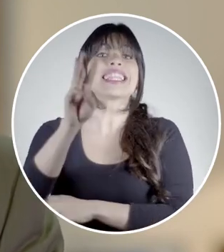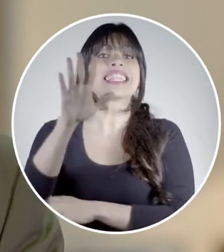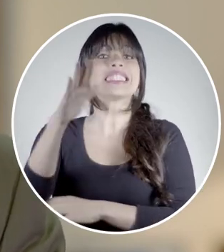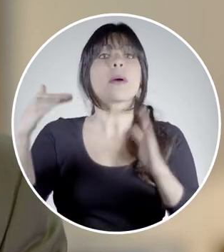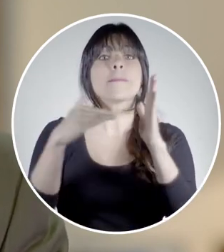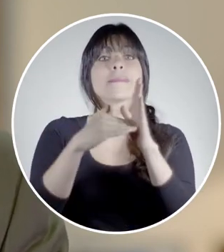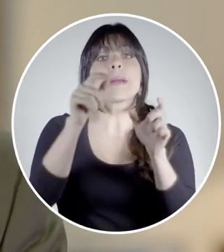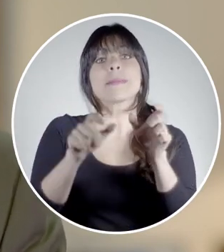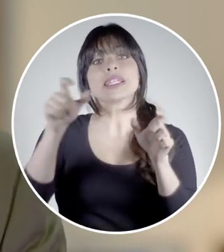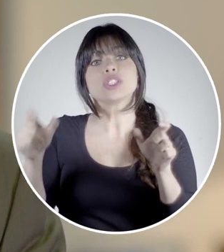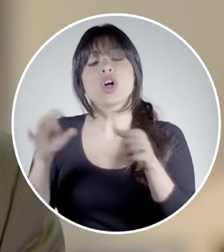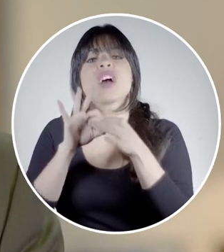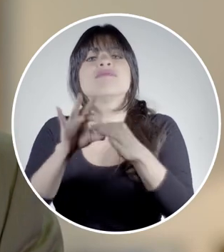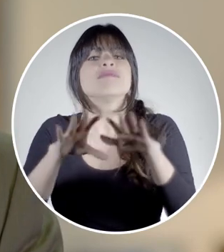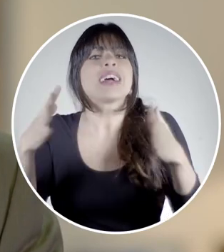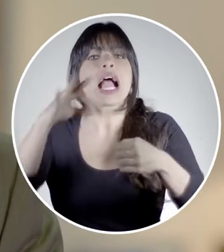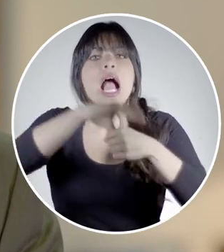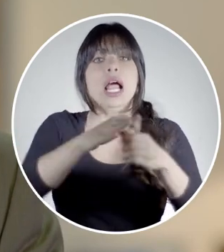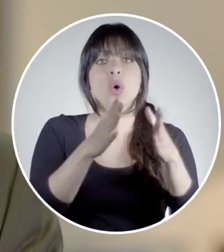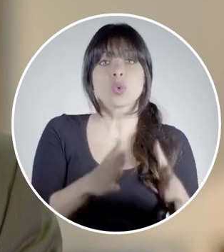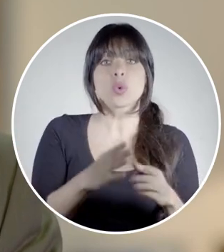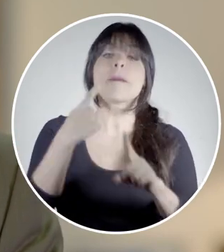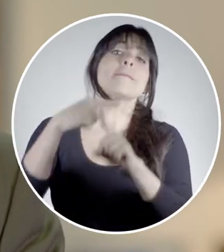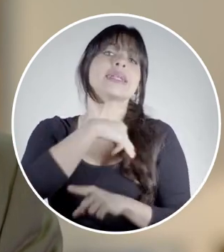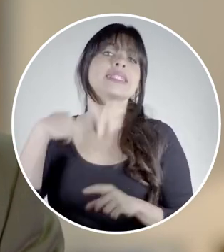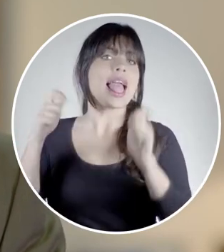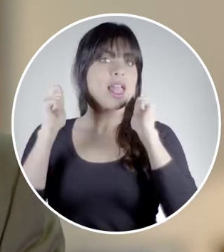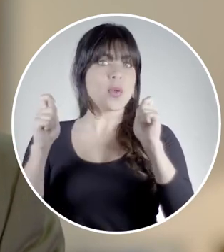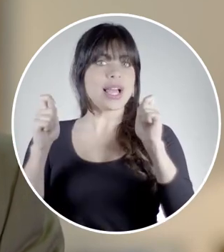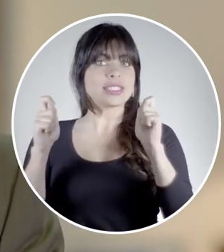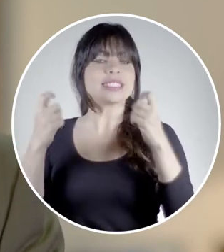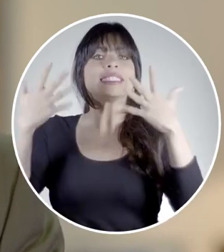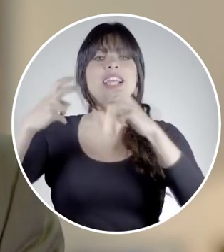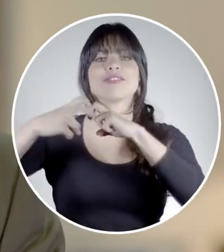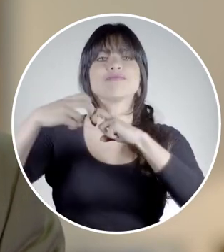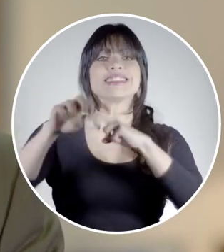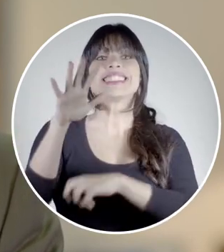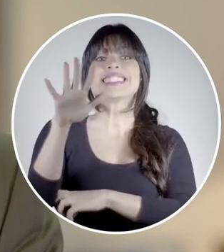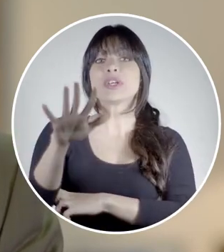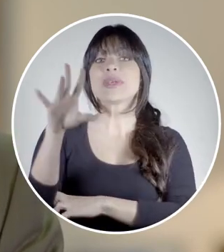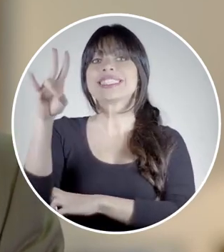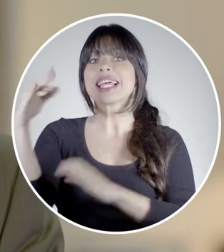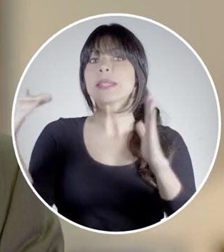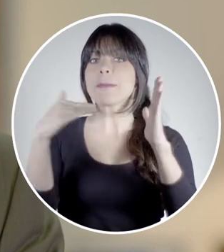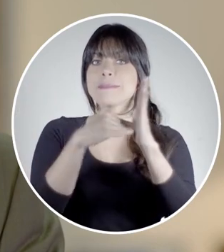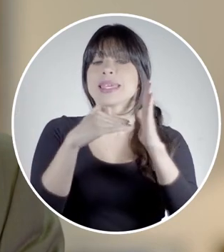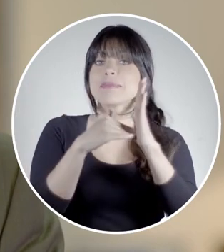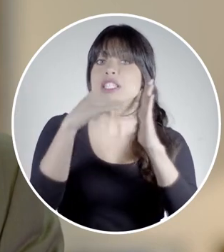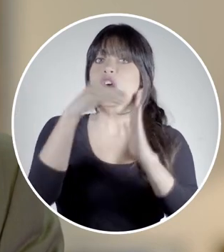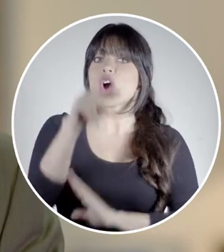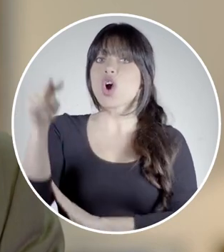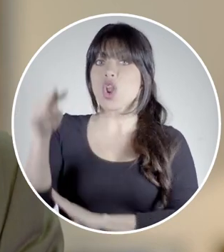institucional beneficia a 65,000 personas vinculadas a la agricultura y el Ministerio de Educación